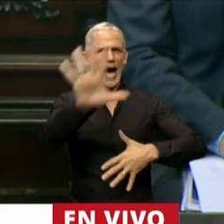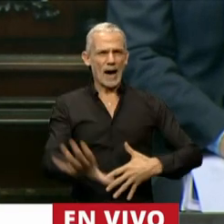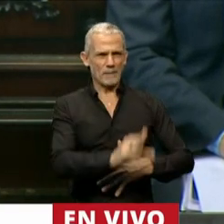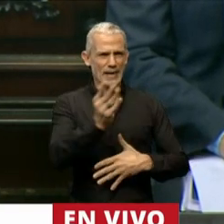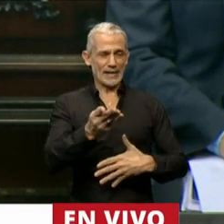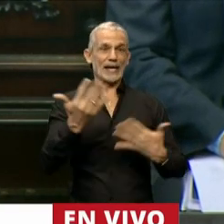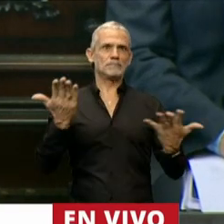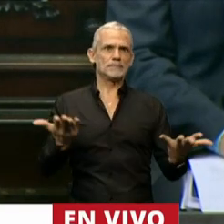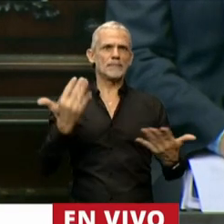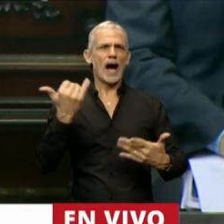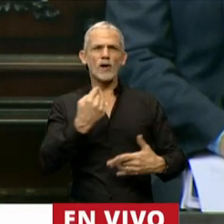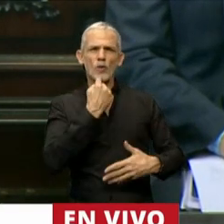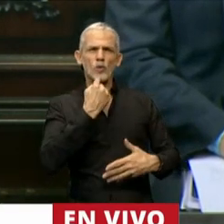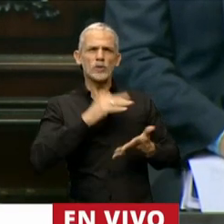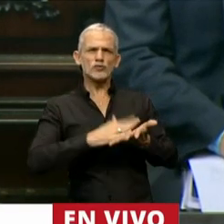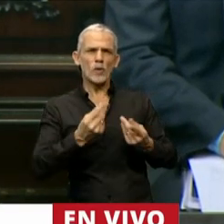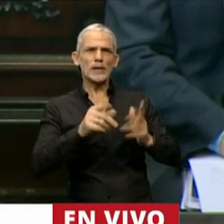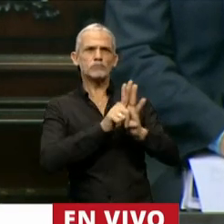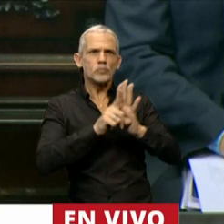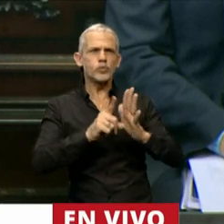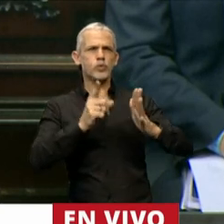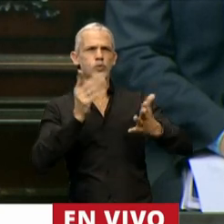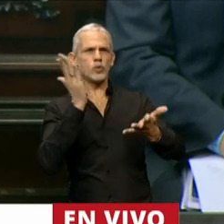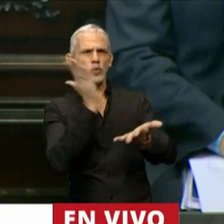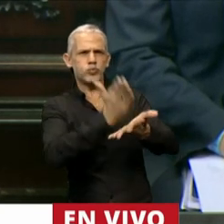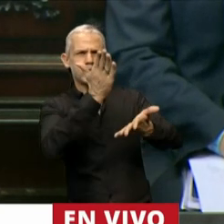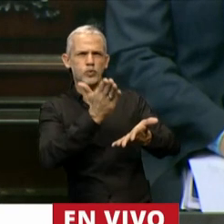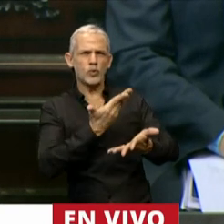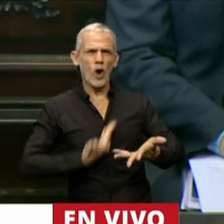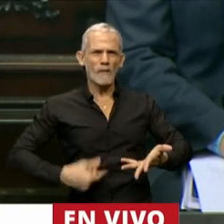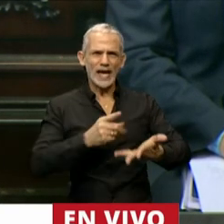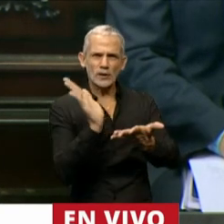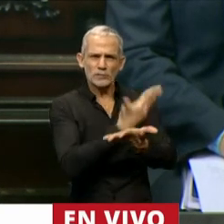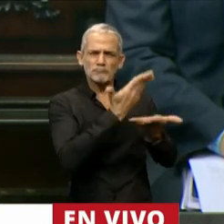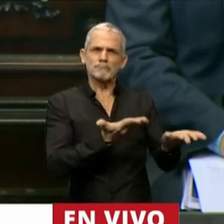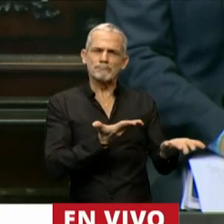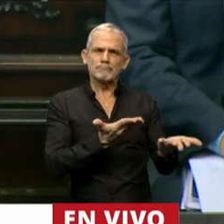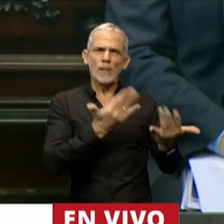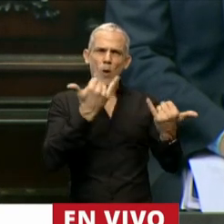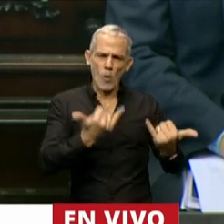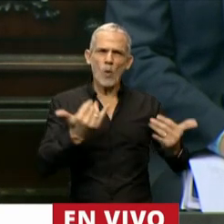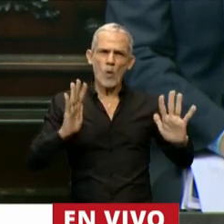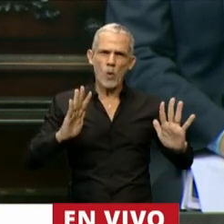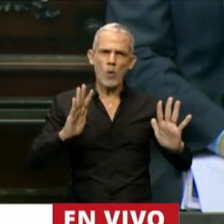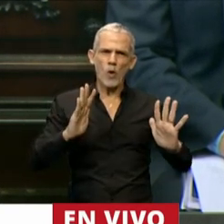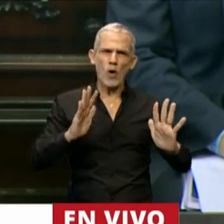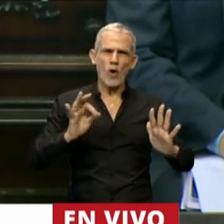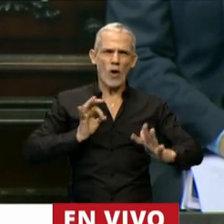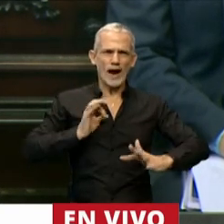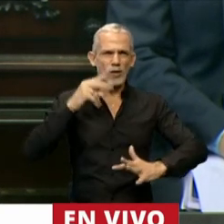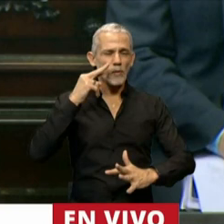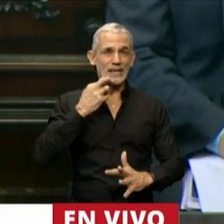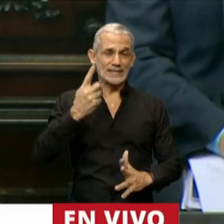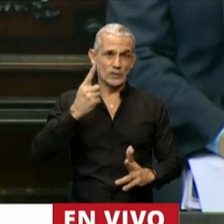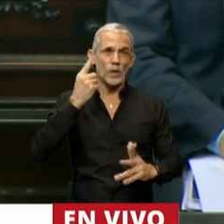de legitimidad, hubo golpes y hubo realmente cuestiones institucionales